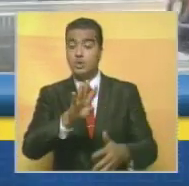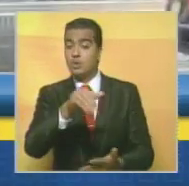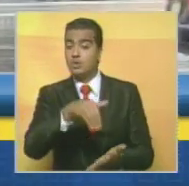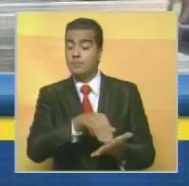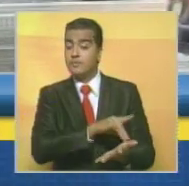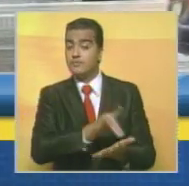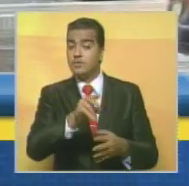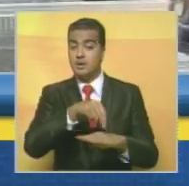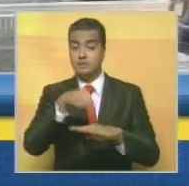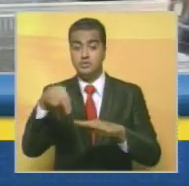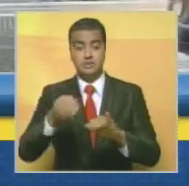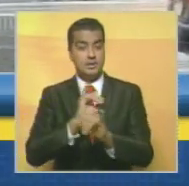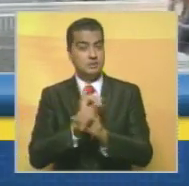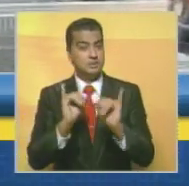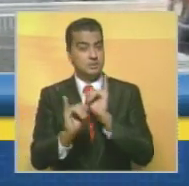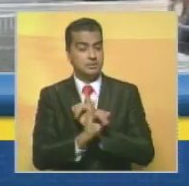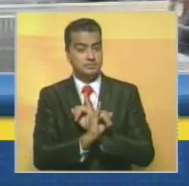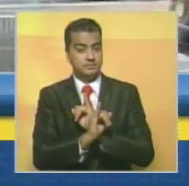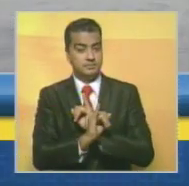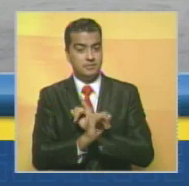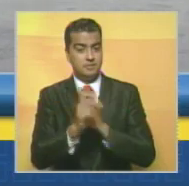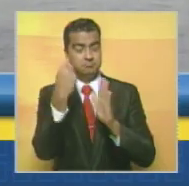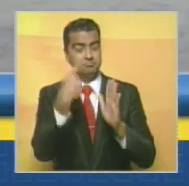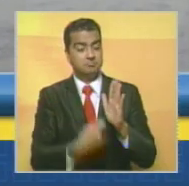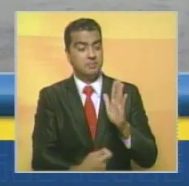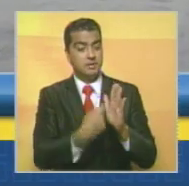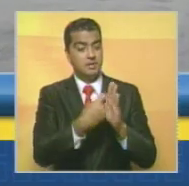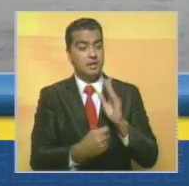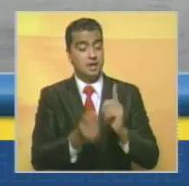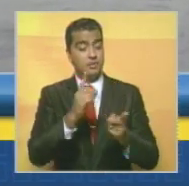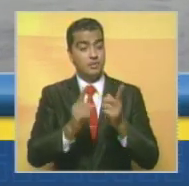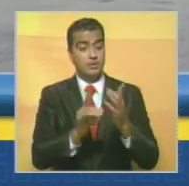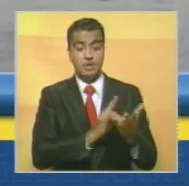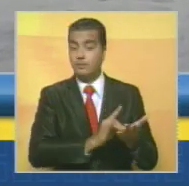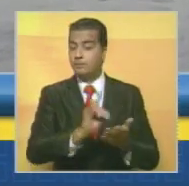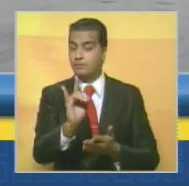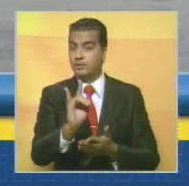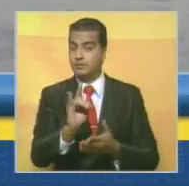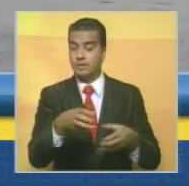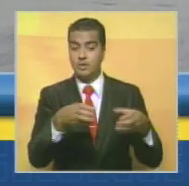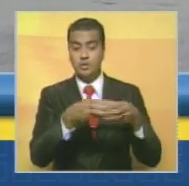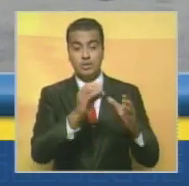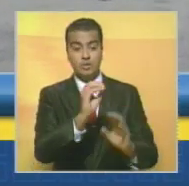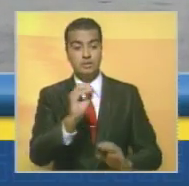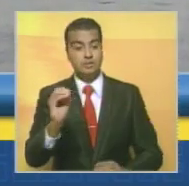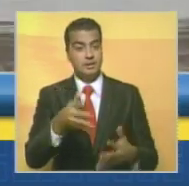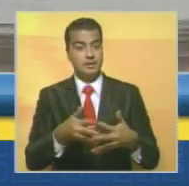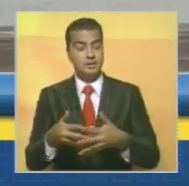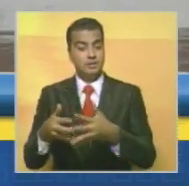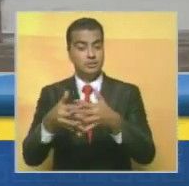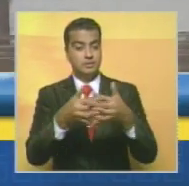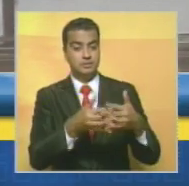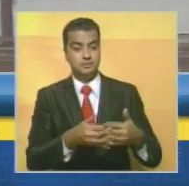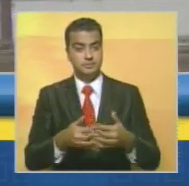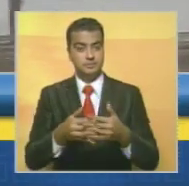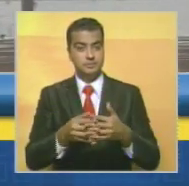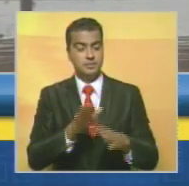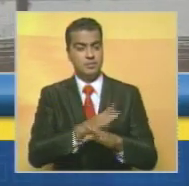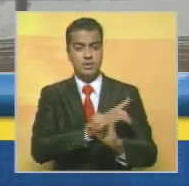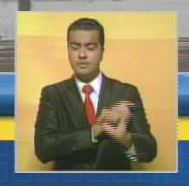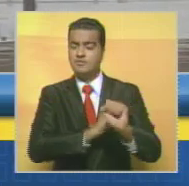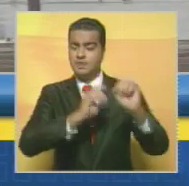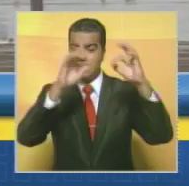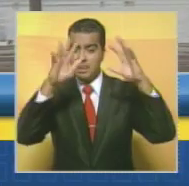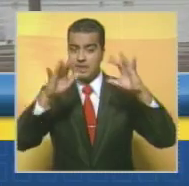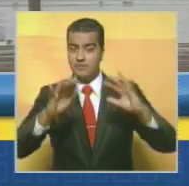.000 vuelos nacionales e internacionales fueron cancelados en varios aeropuertos de la costa oriental de Estados Unidos debido a las fuertes